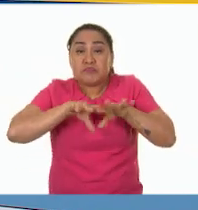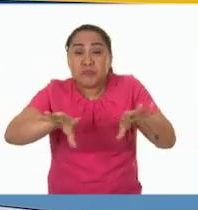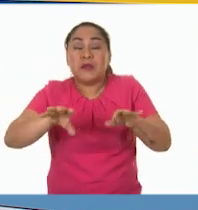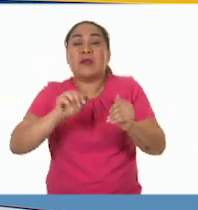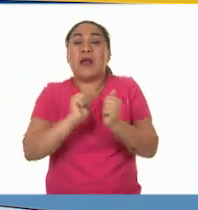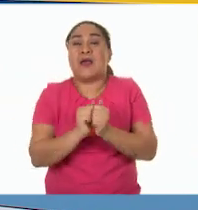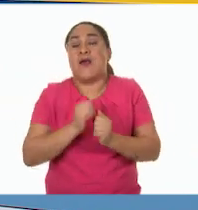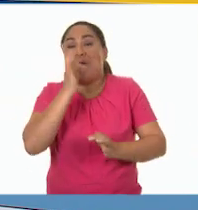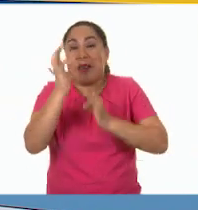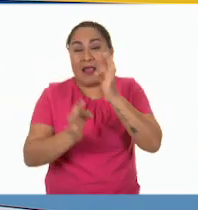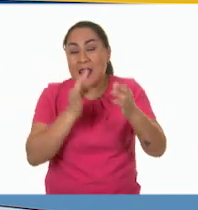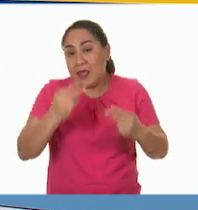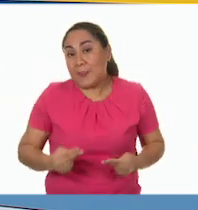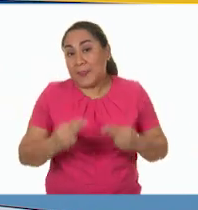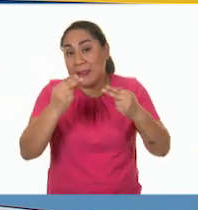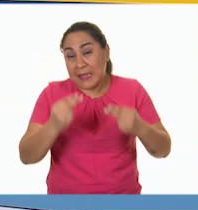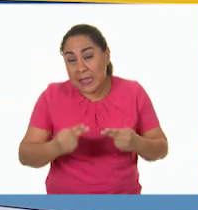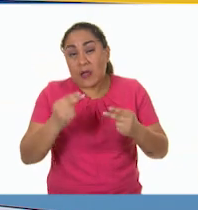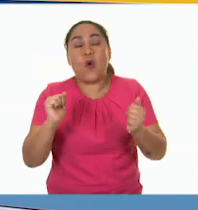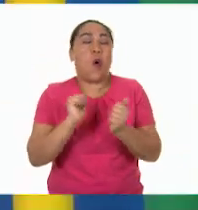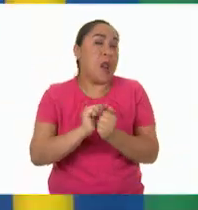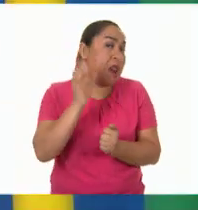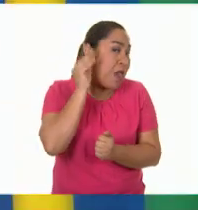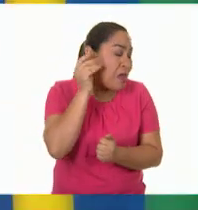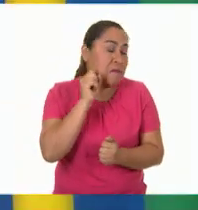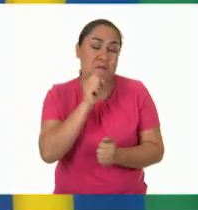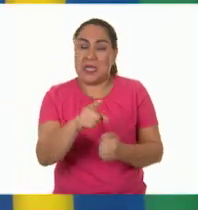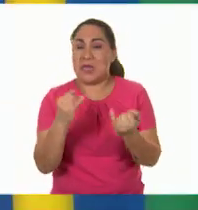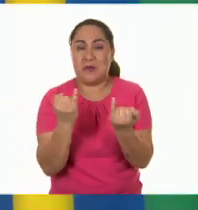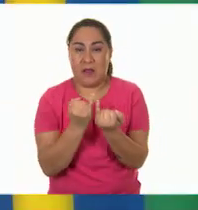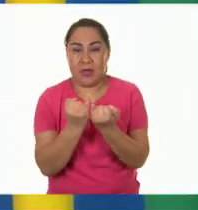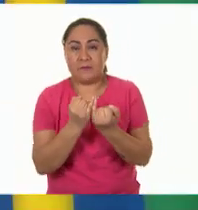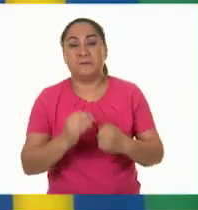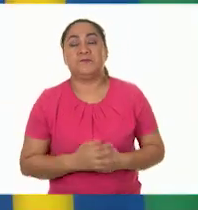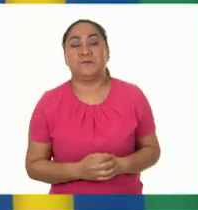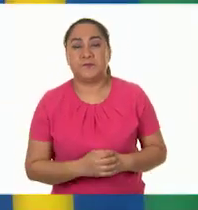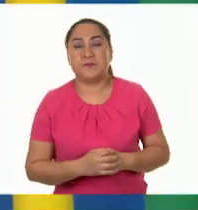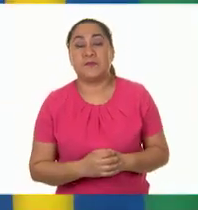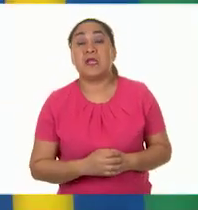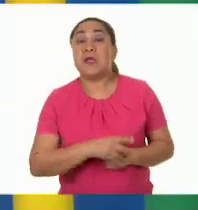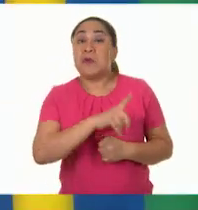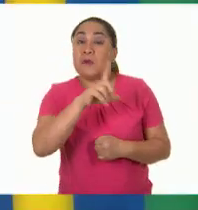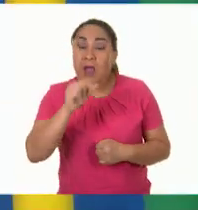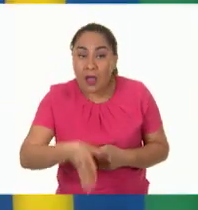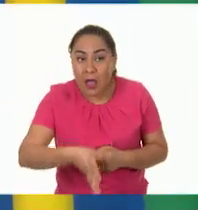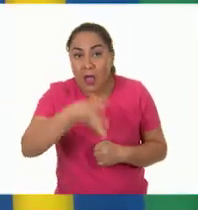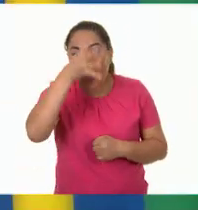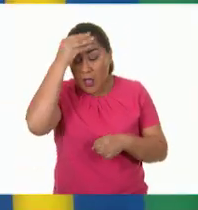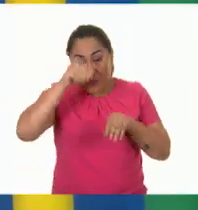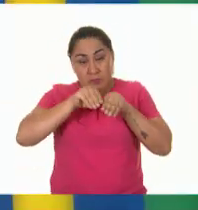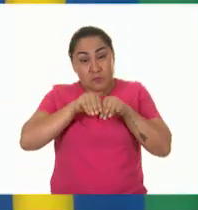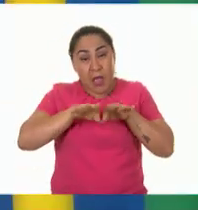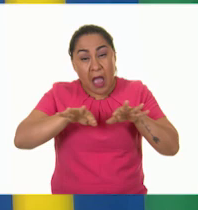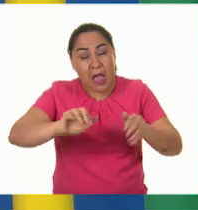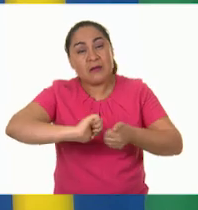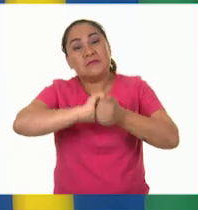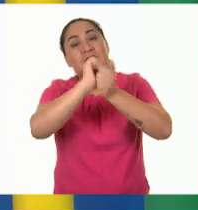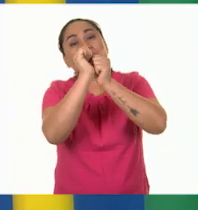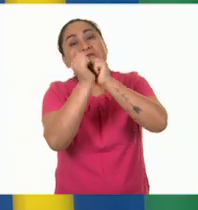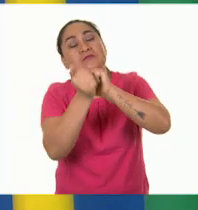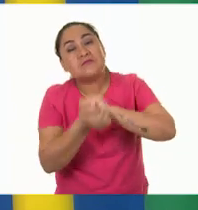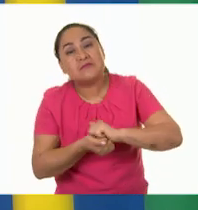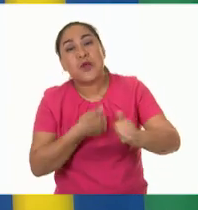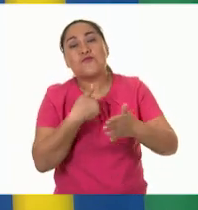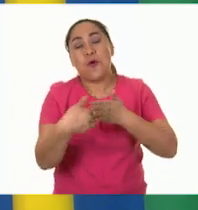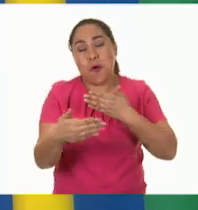comerciales y también las ondas radiofónicas. Y entonces, como se populariza todo esto, se pone de moda, y como